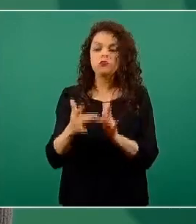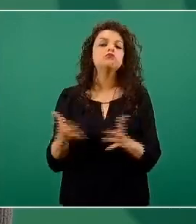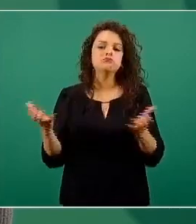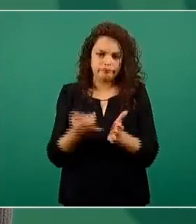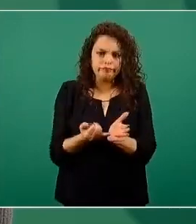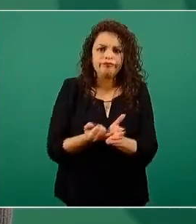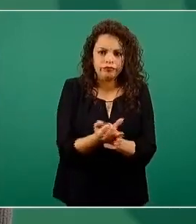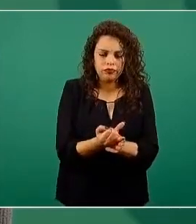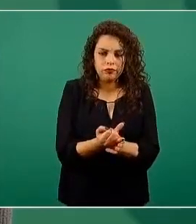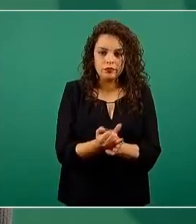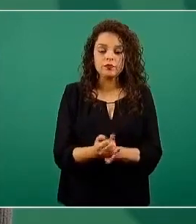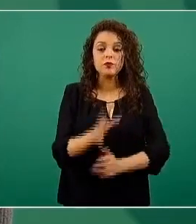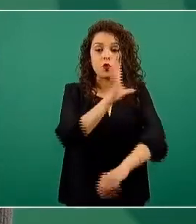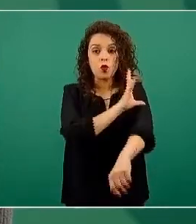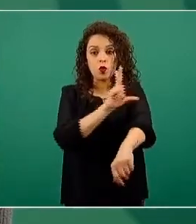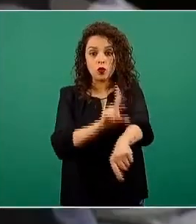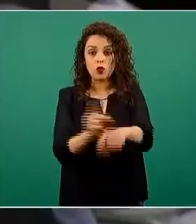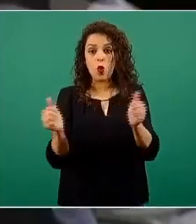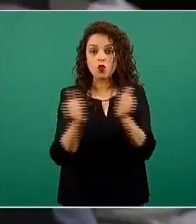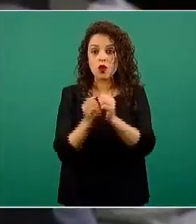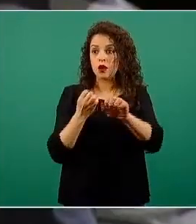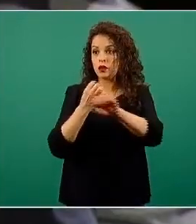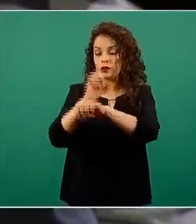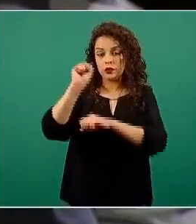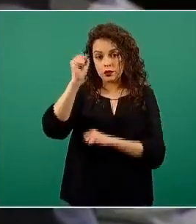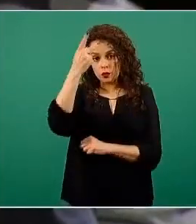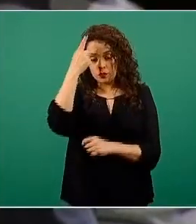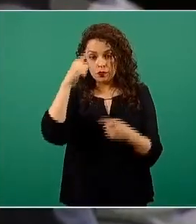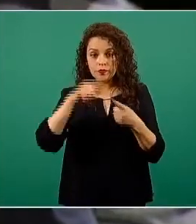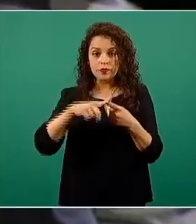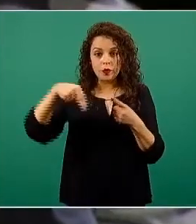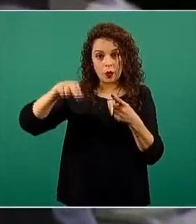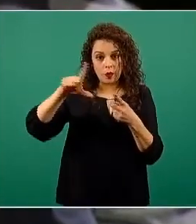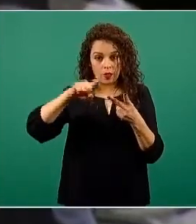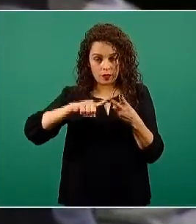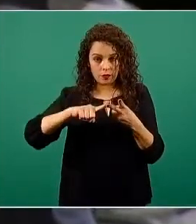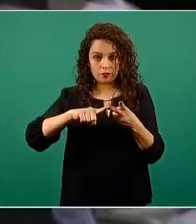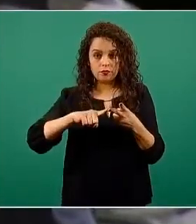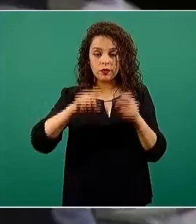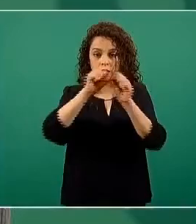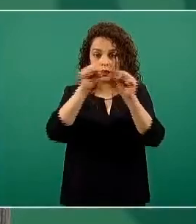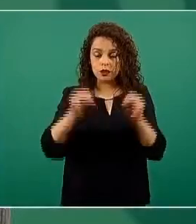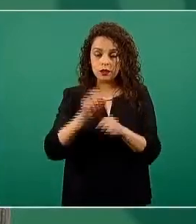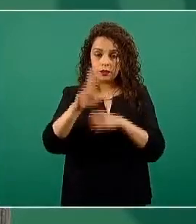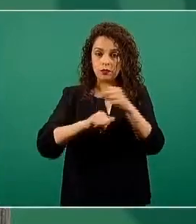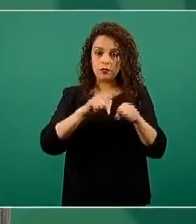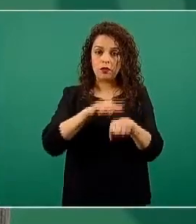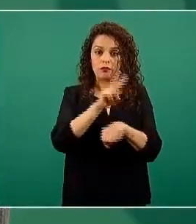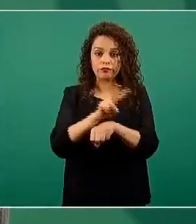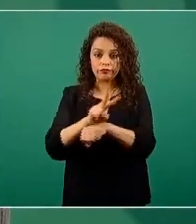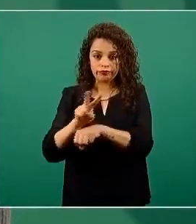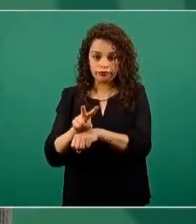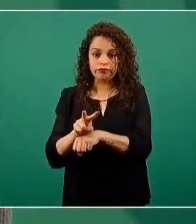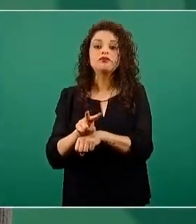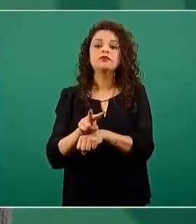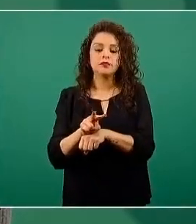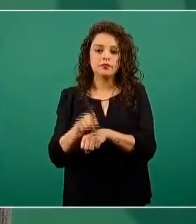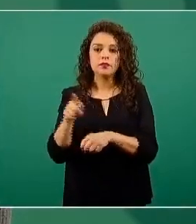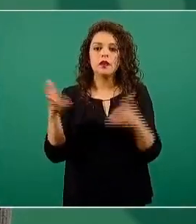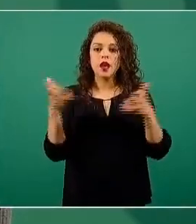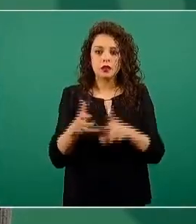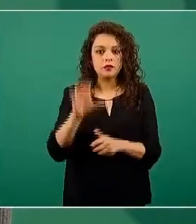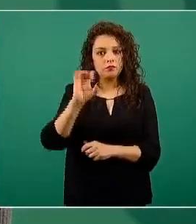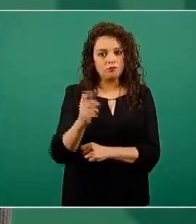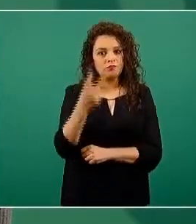Estamos en coordinación con el Estado de San Luis Potosí y con el Estado de Nuevo León, recordando que el Sistema Nacional de Vigilancia, como su nombre lo dice, opera en las